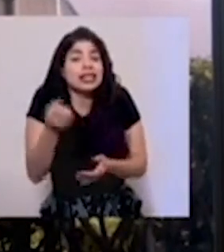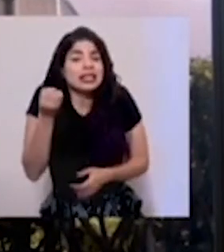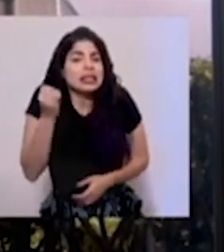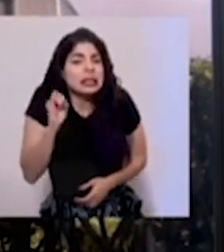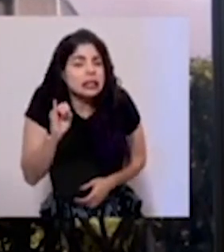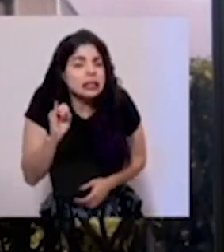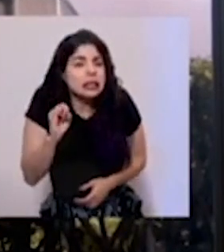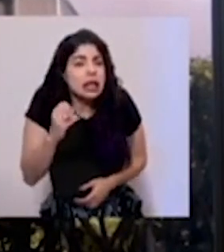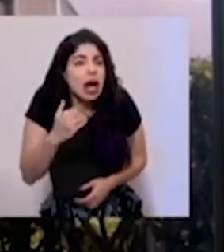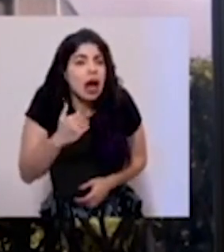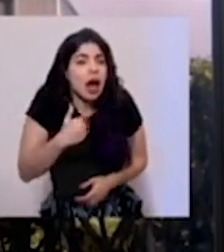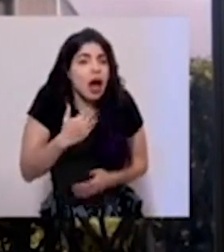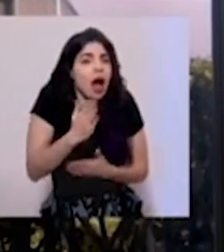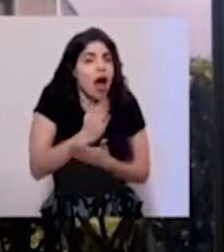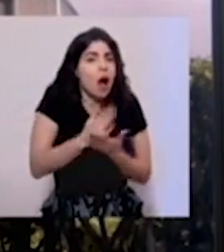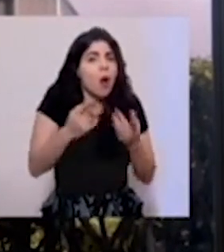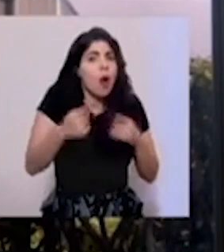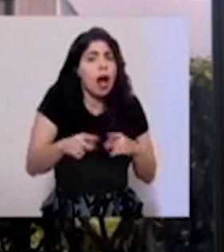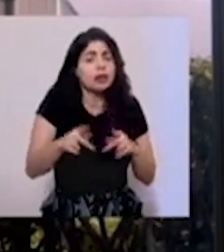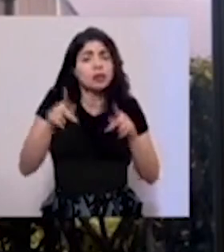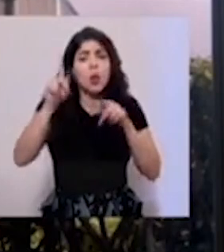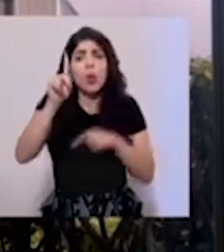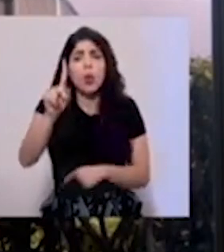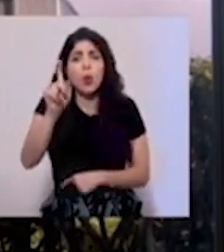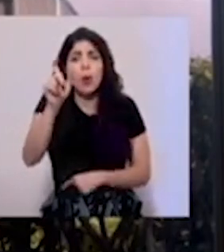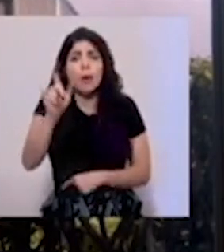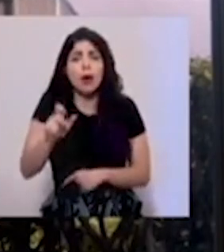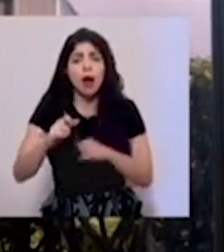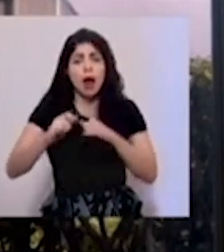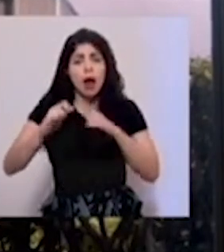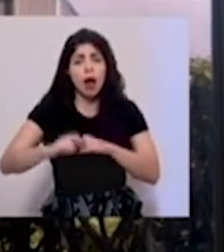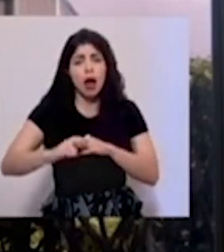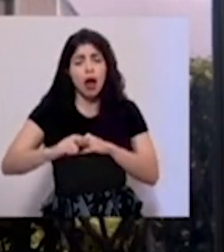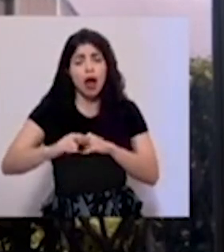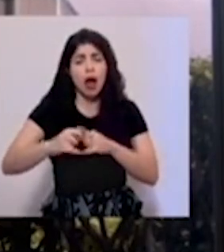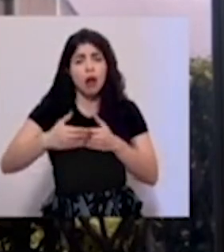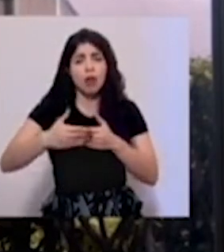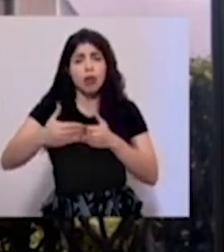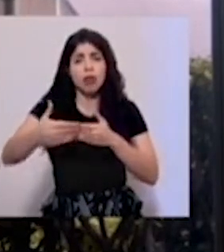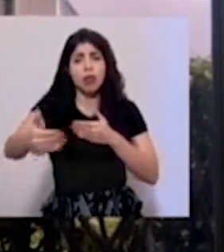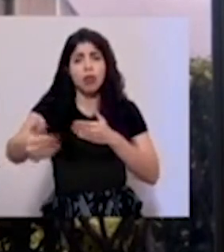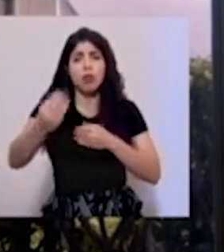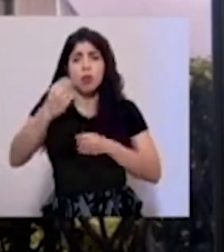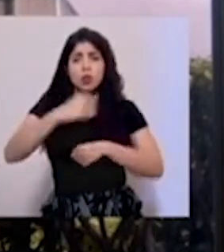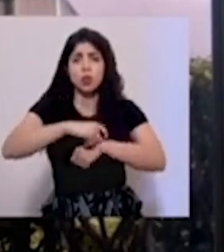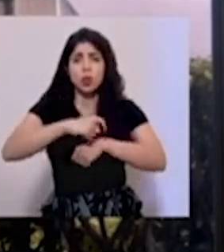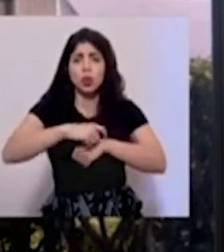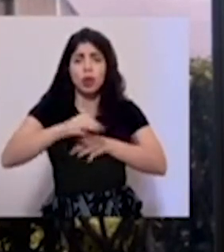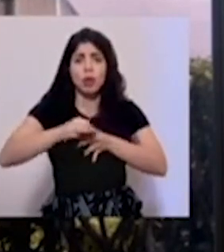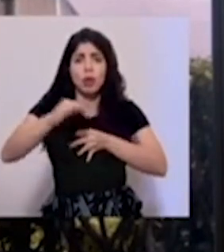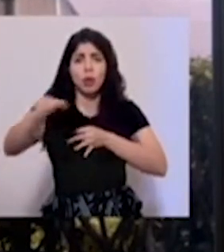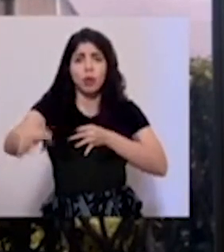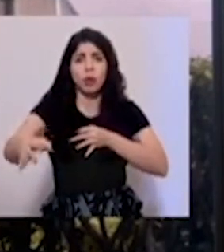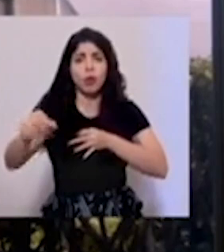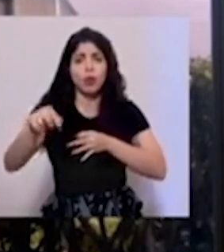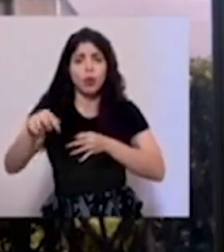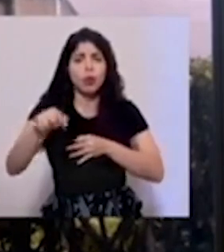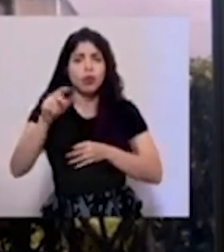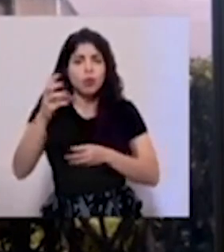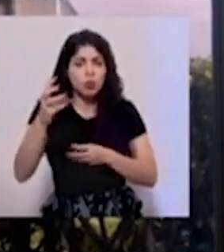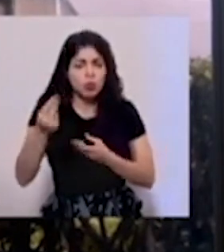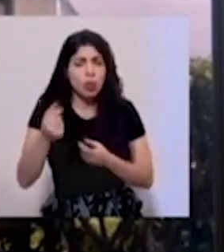hay casos de prolongada permanencia hasta la fecha y de las personas